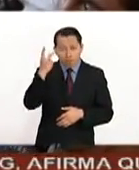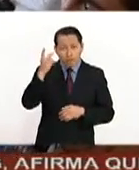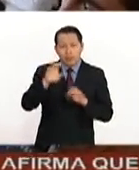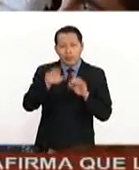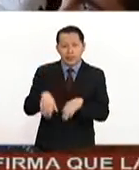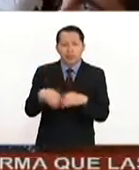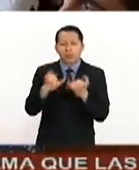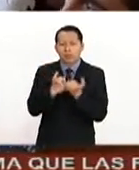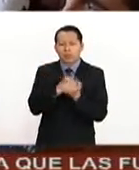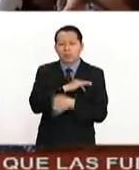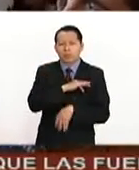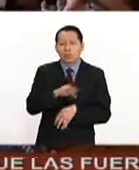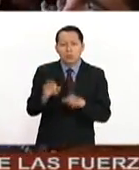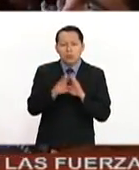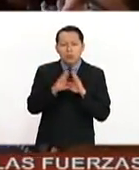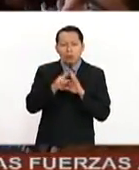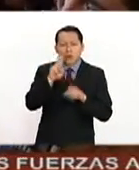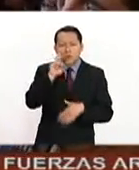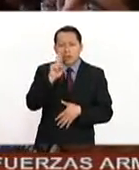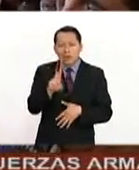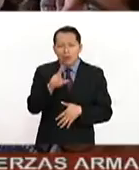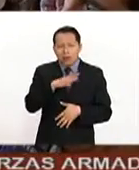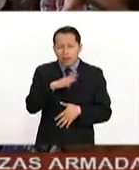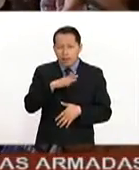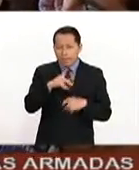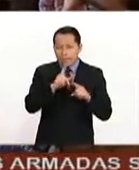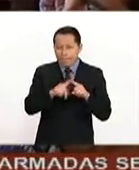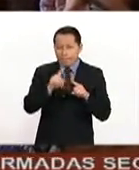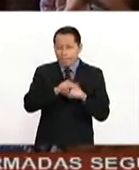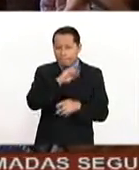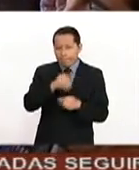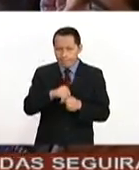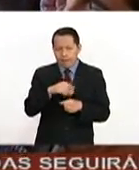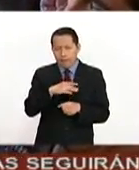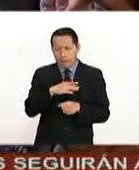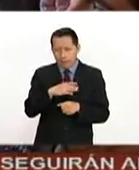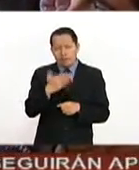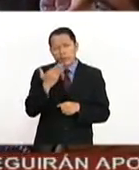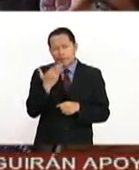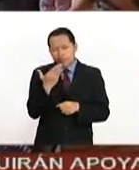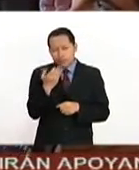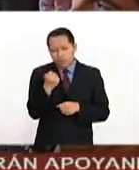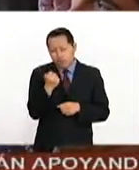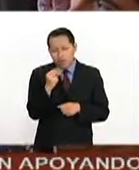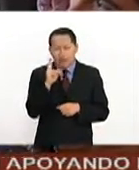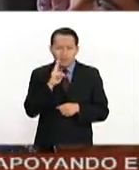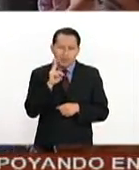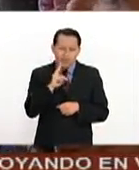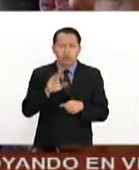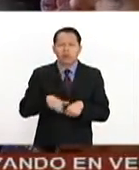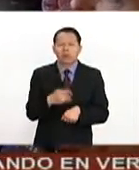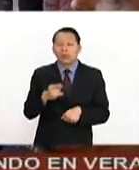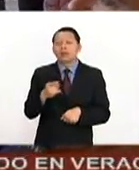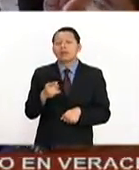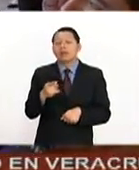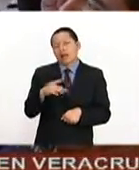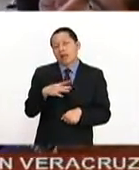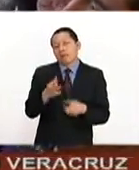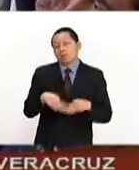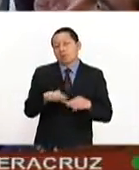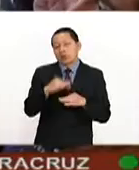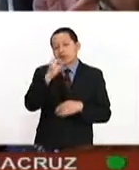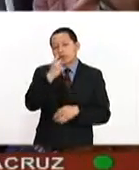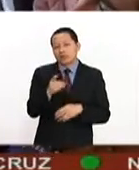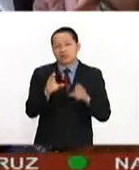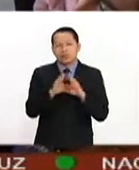estaríamos viendo cómo se comporta la demanda. Hay una cosa muy importante que decir y es que